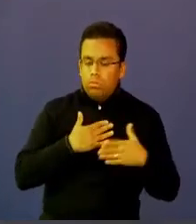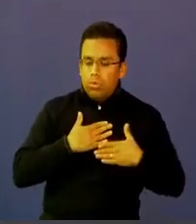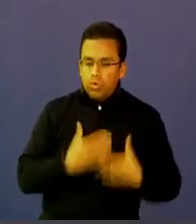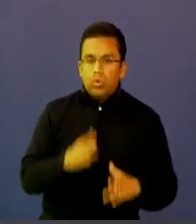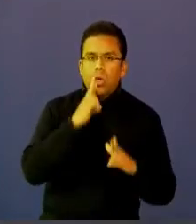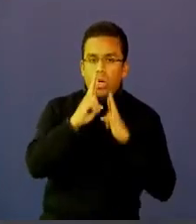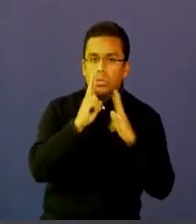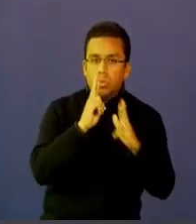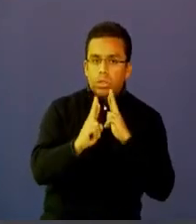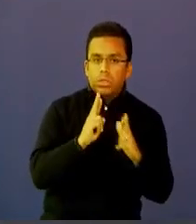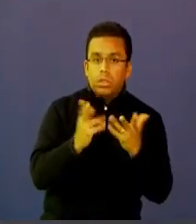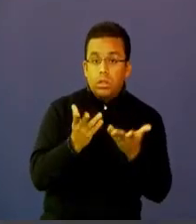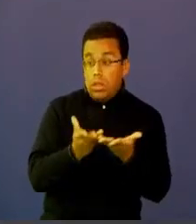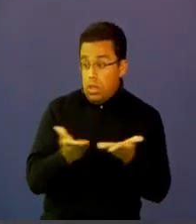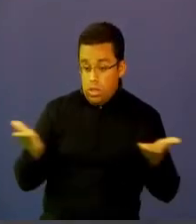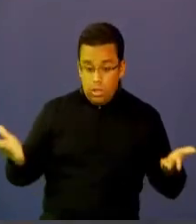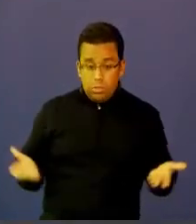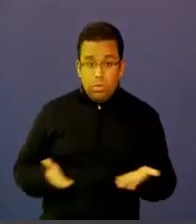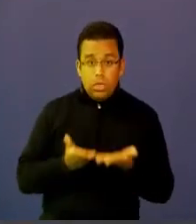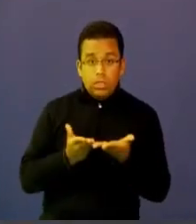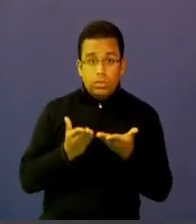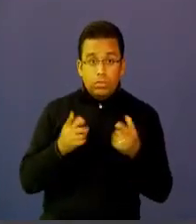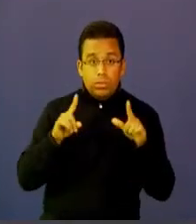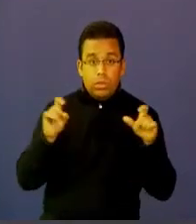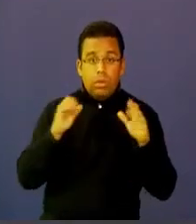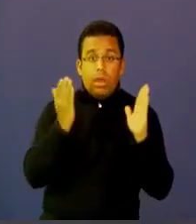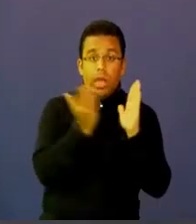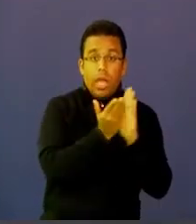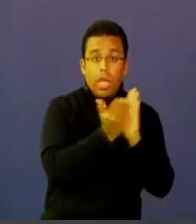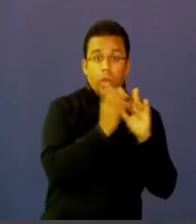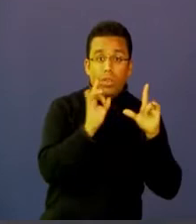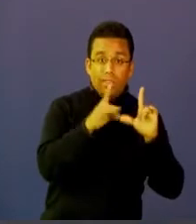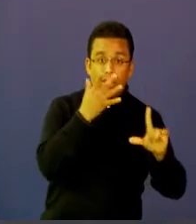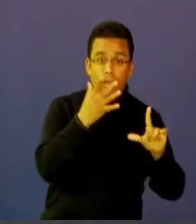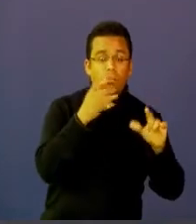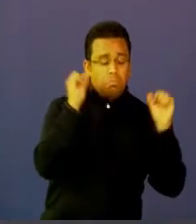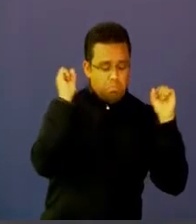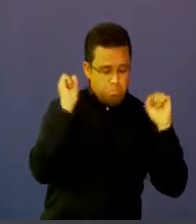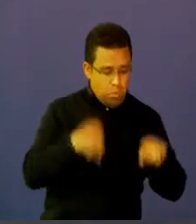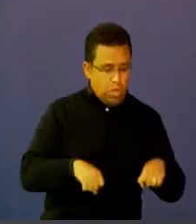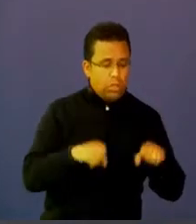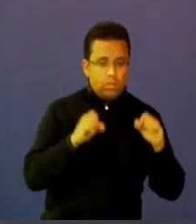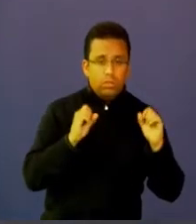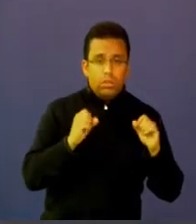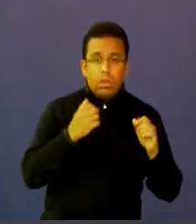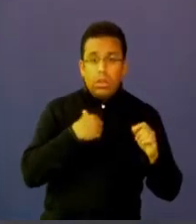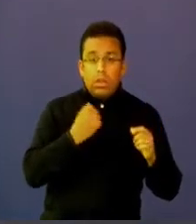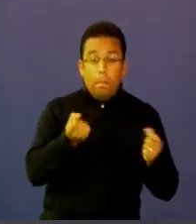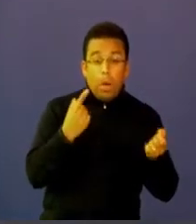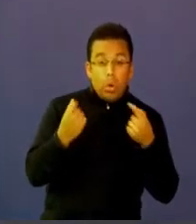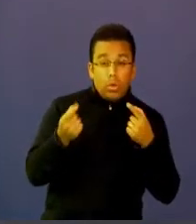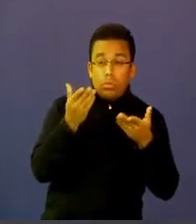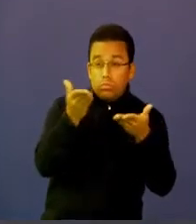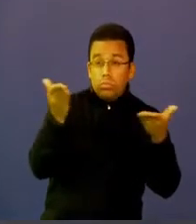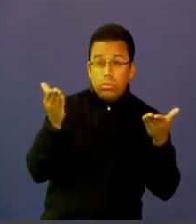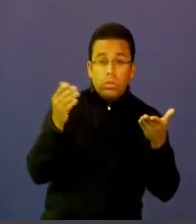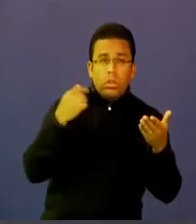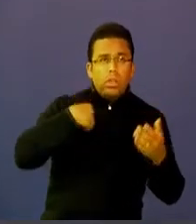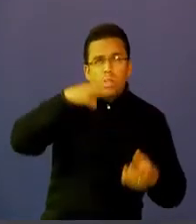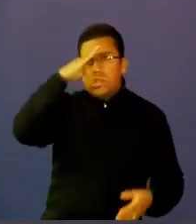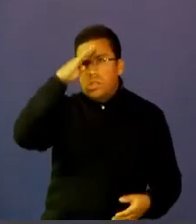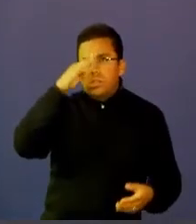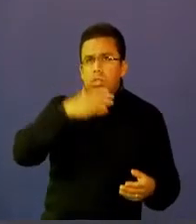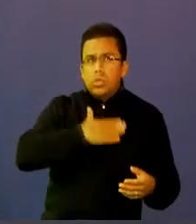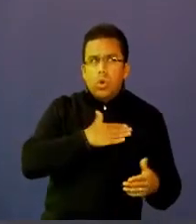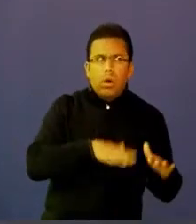aprovechar estos espacios como Educa Digital para poder tener poder resolver esas dudas que ustedes que están en campo